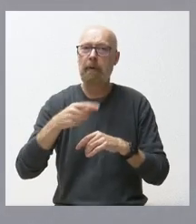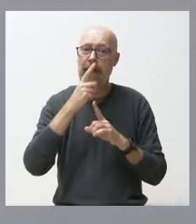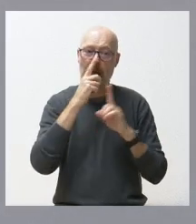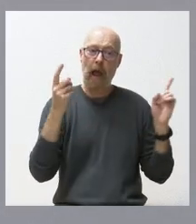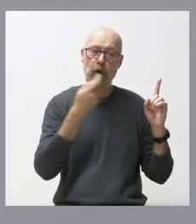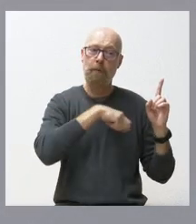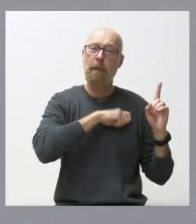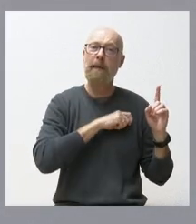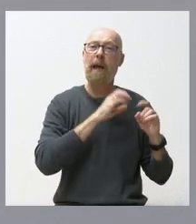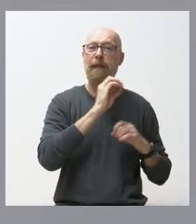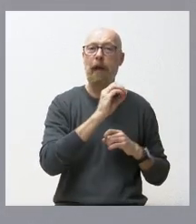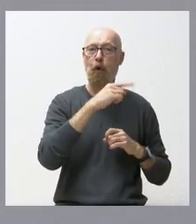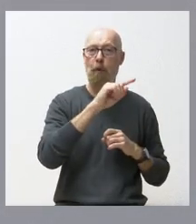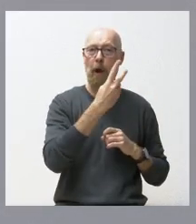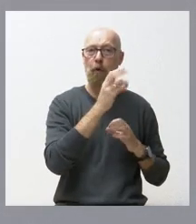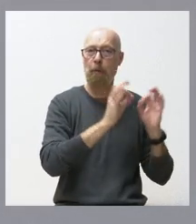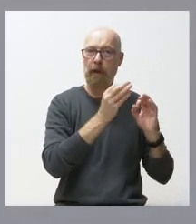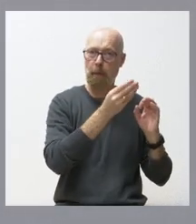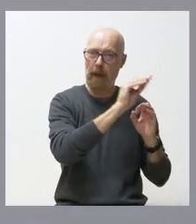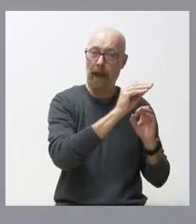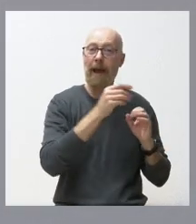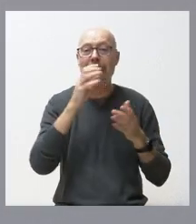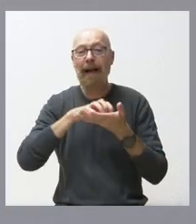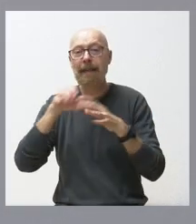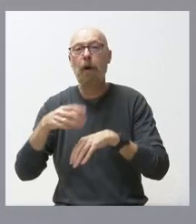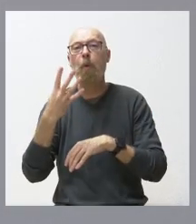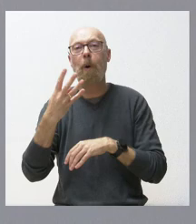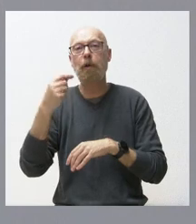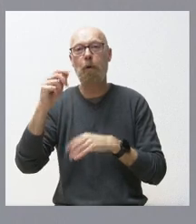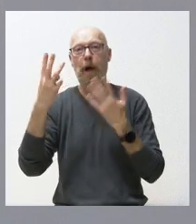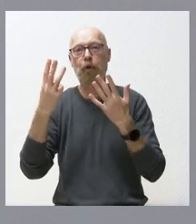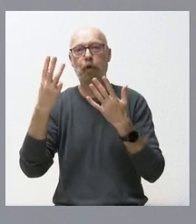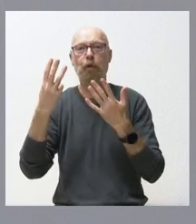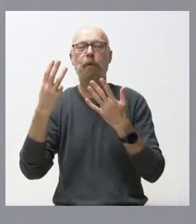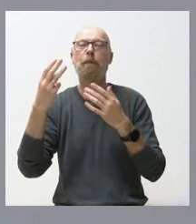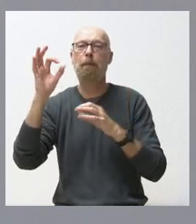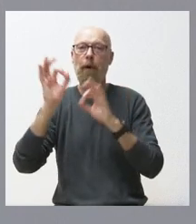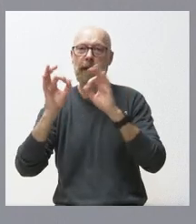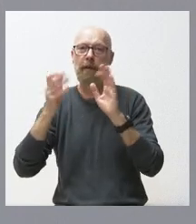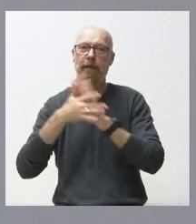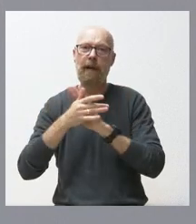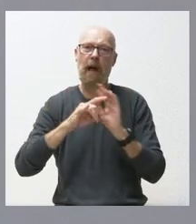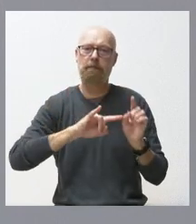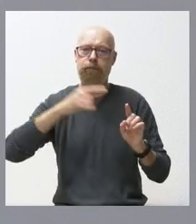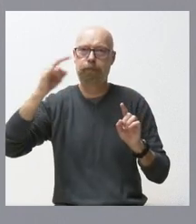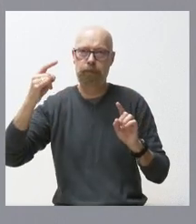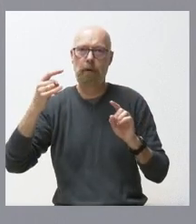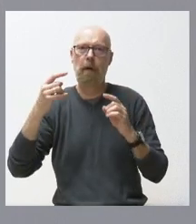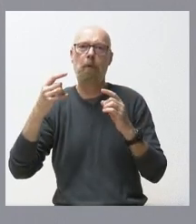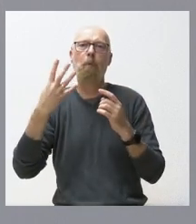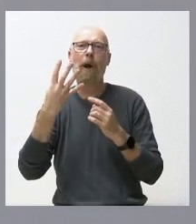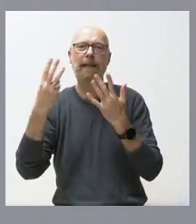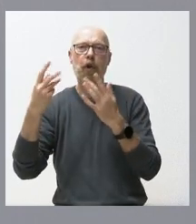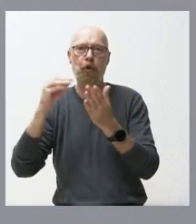,1%, en Castilla y León 4,8%, es decir, 48 veces más en Castilla y León que en el conjunto